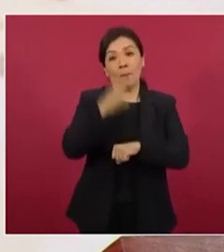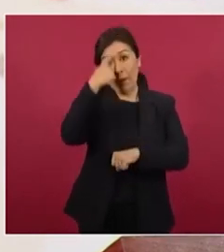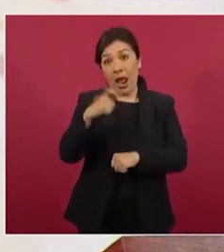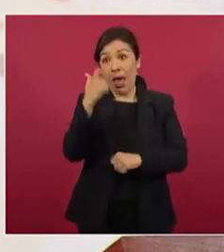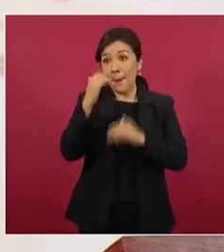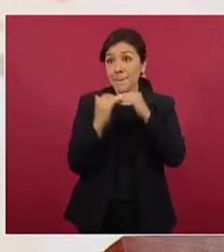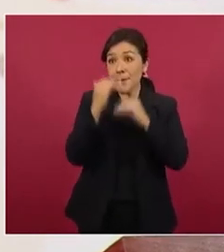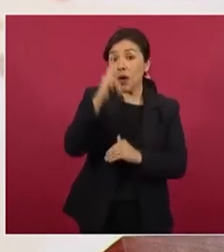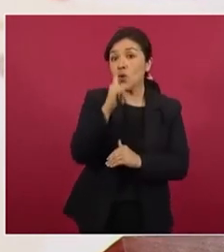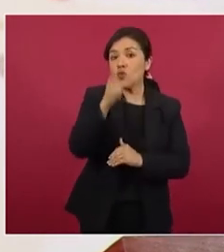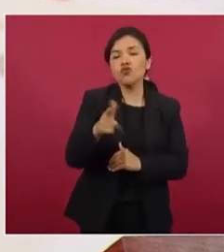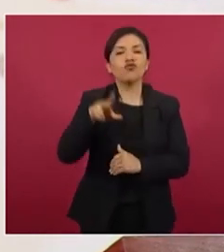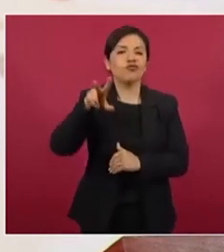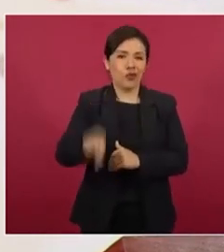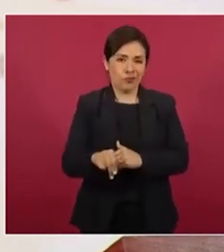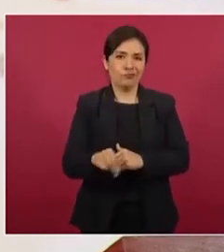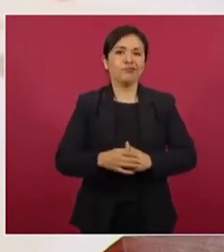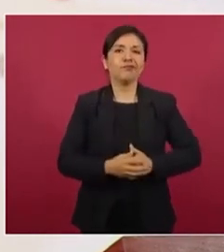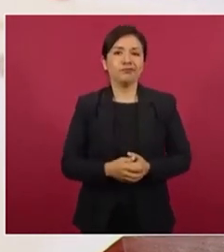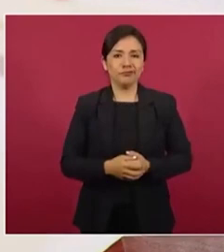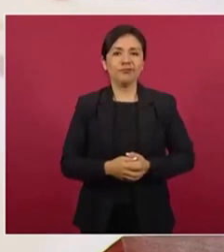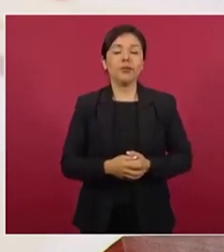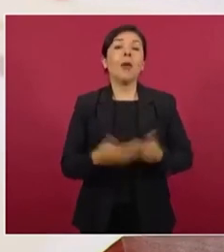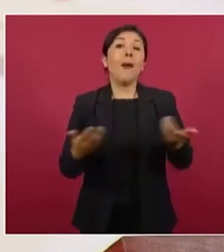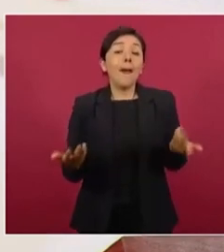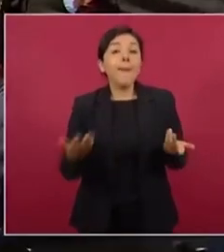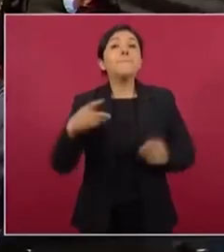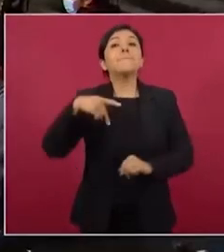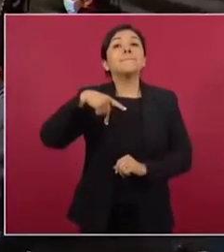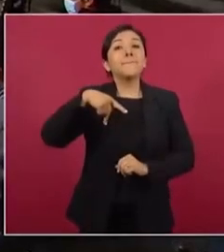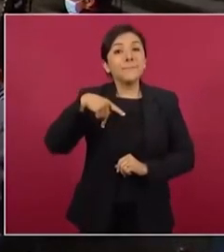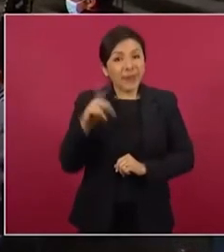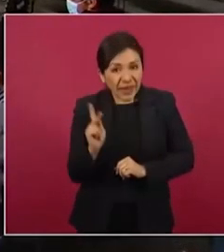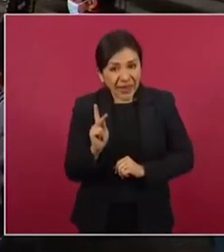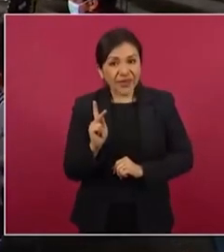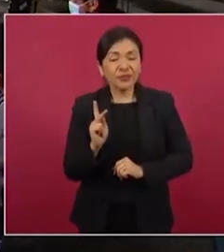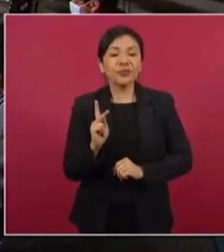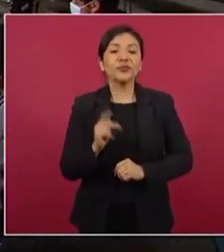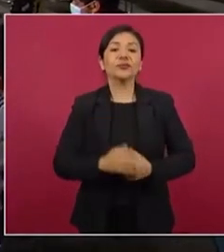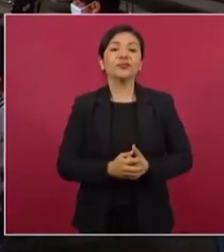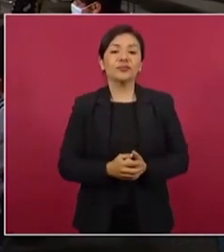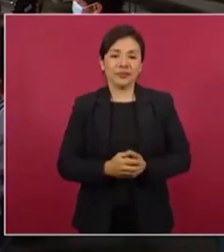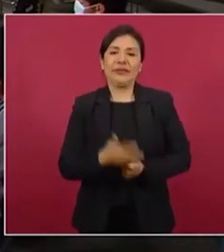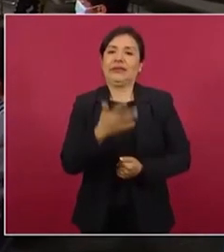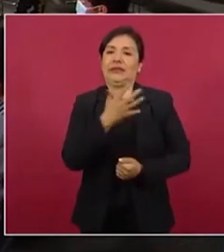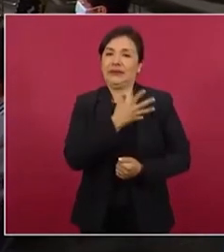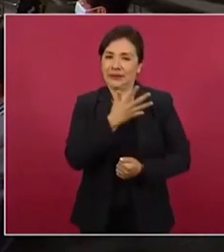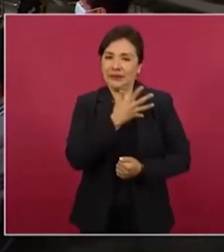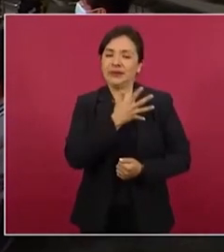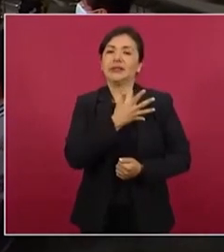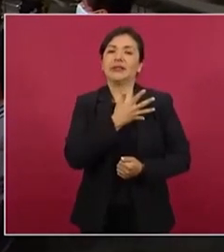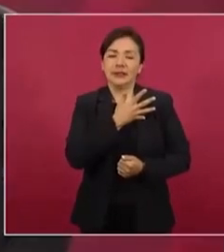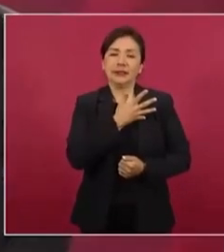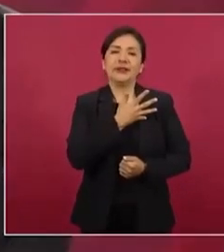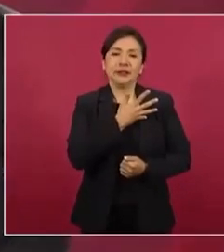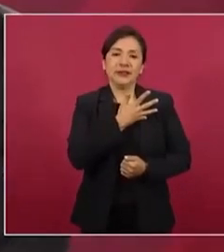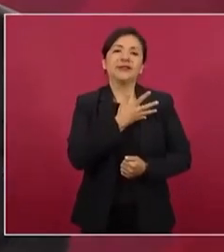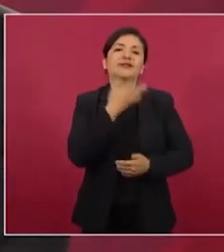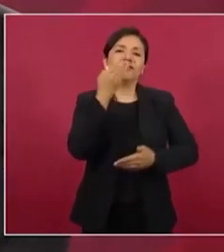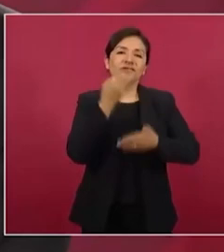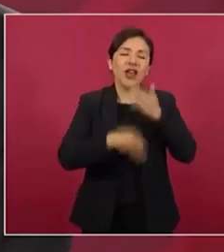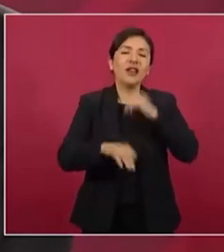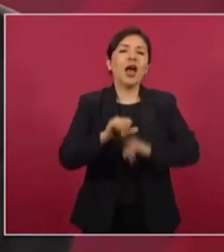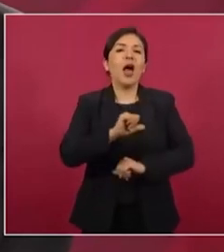aumente el precio de la luz sin embargo tenemos también otro